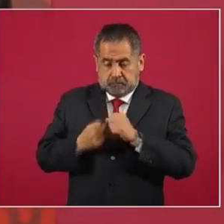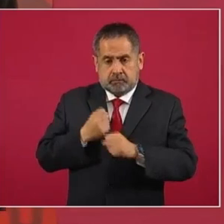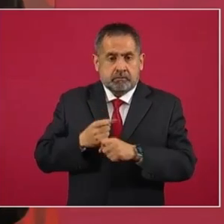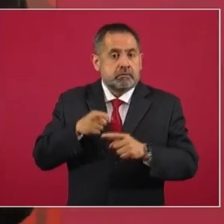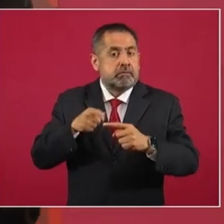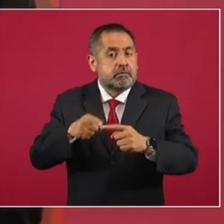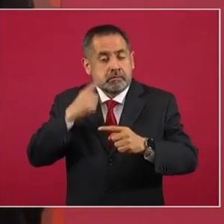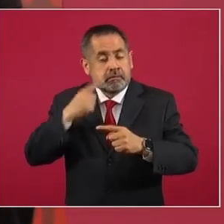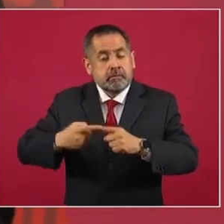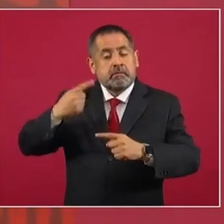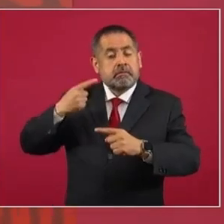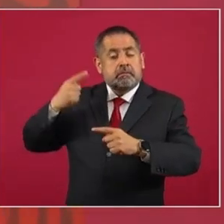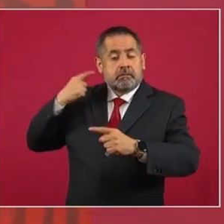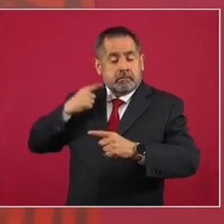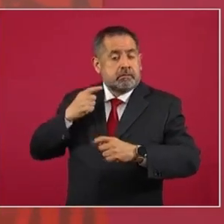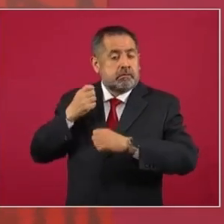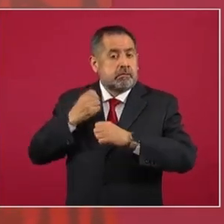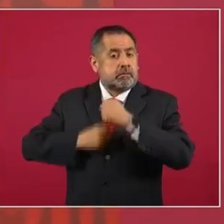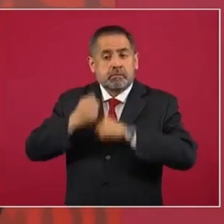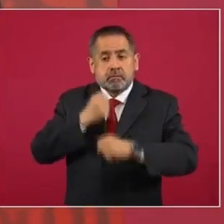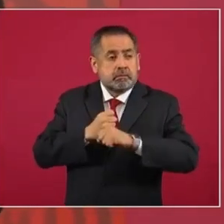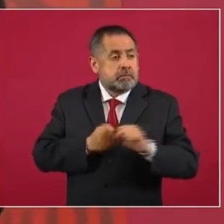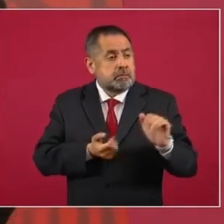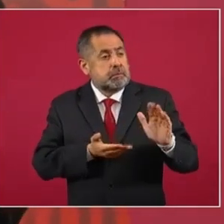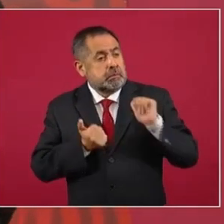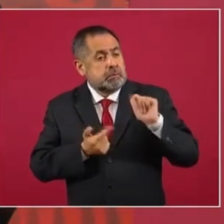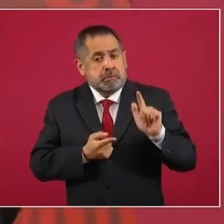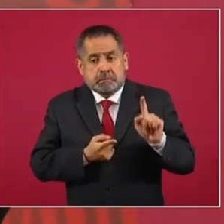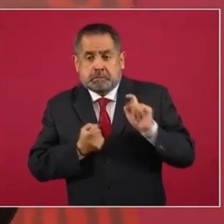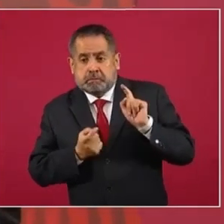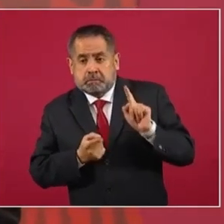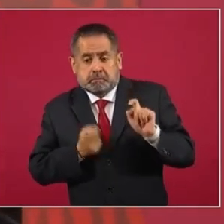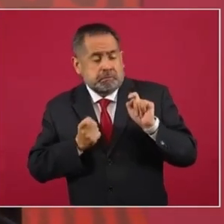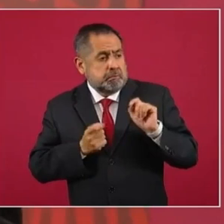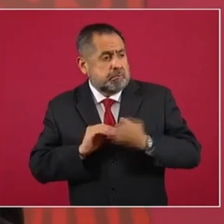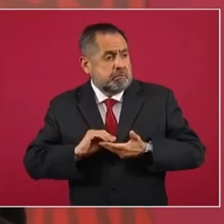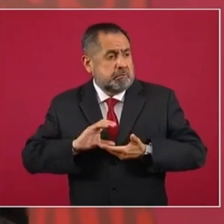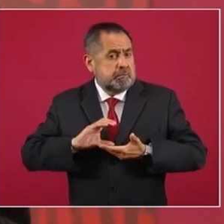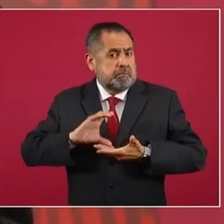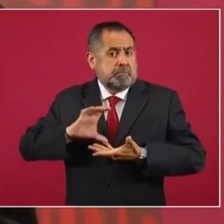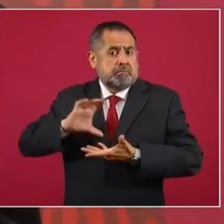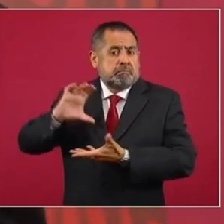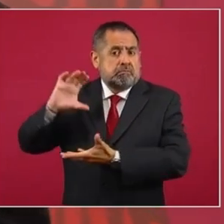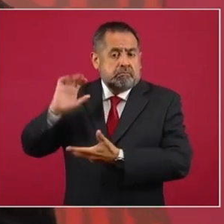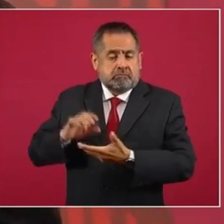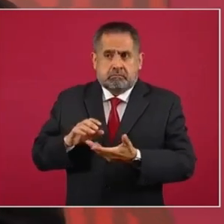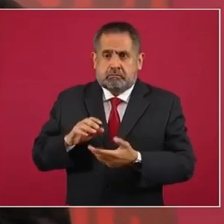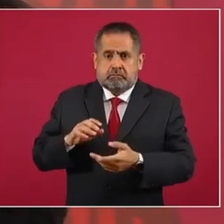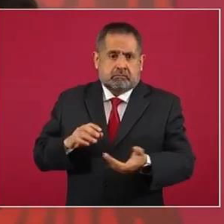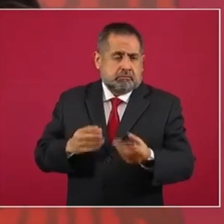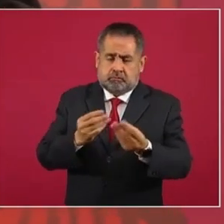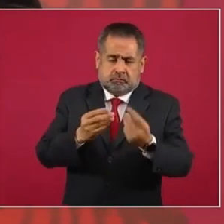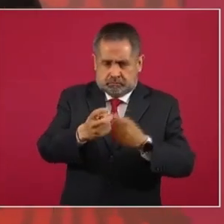cobrando mucho desde hace varios años. Así es.